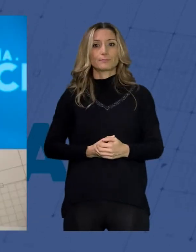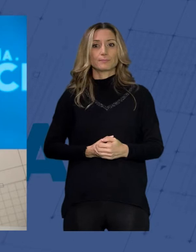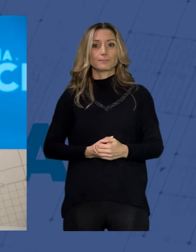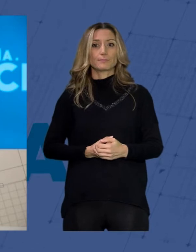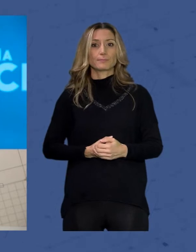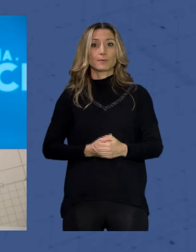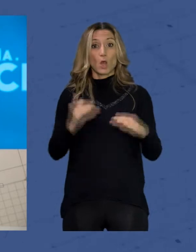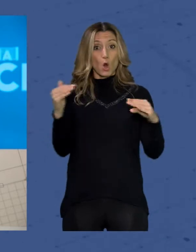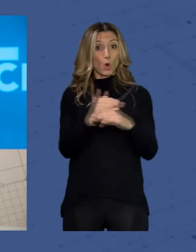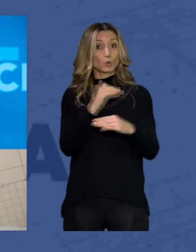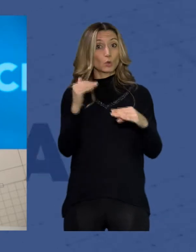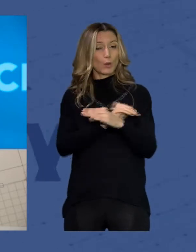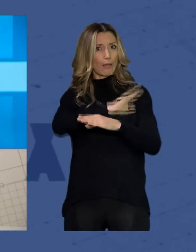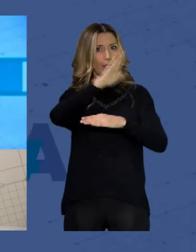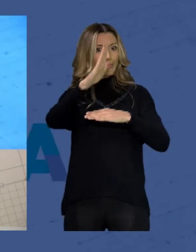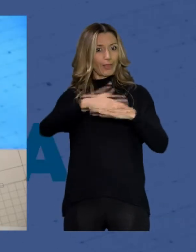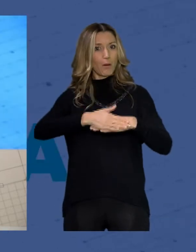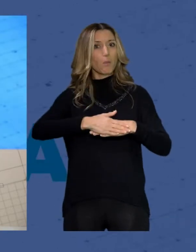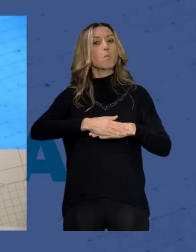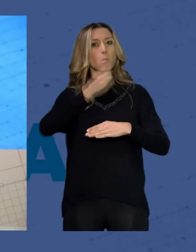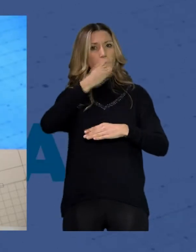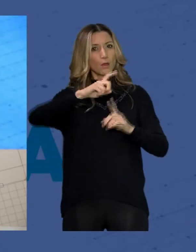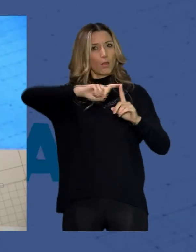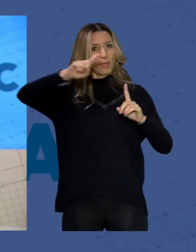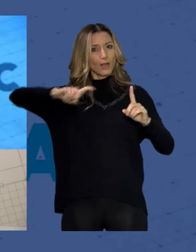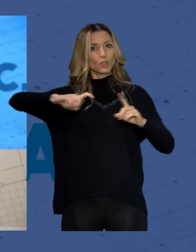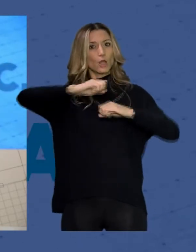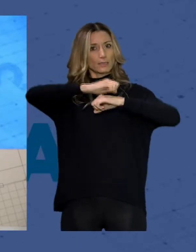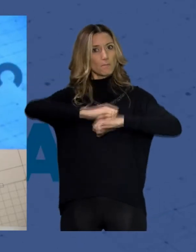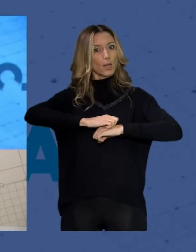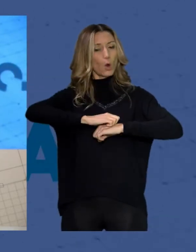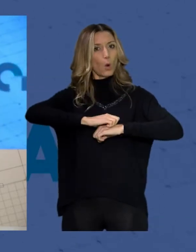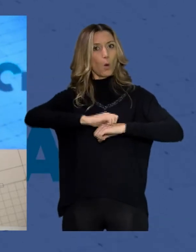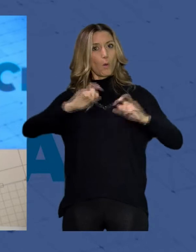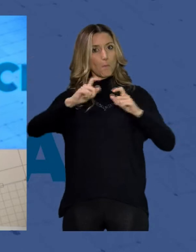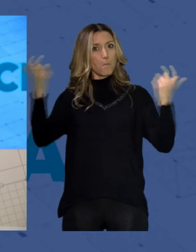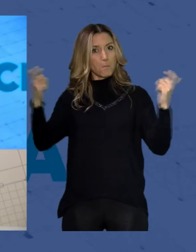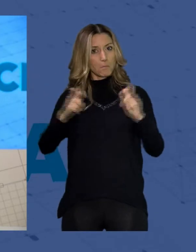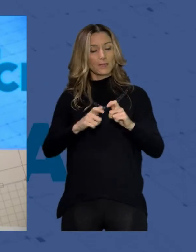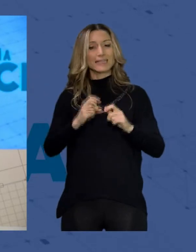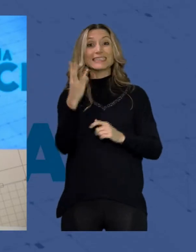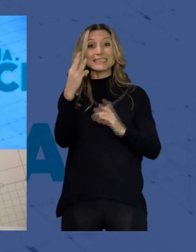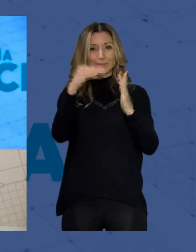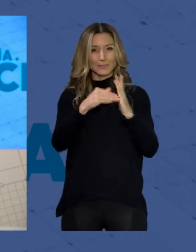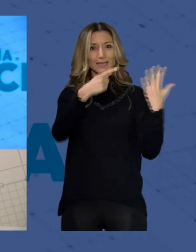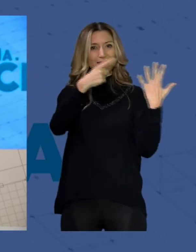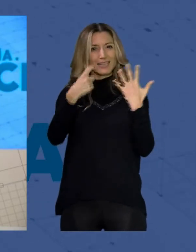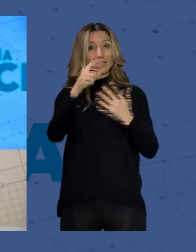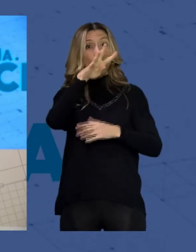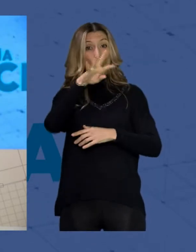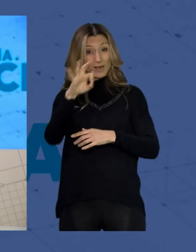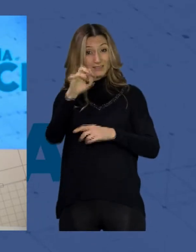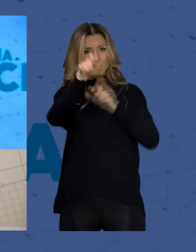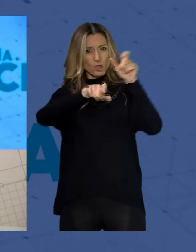Octubre se ha cerrado con buenas cifras para el desempleo en la provincia de Almería, donde han sido 3.640 las